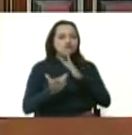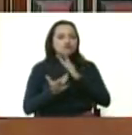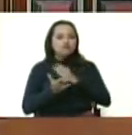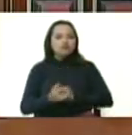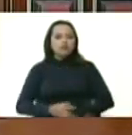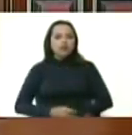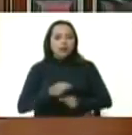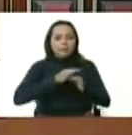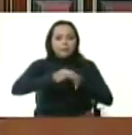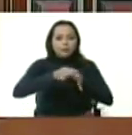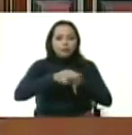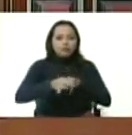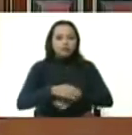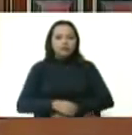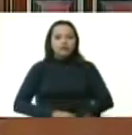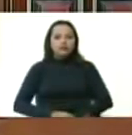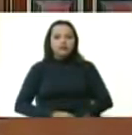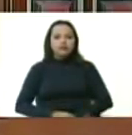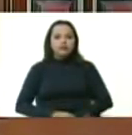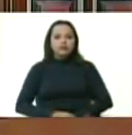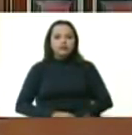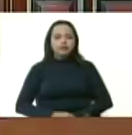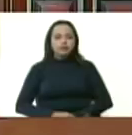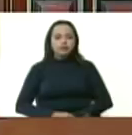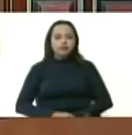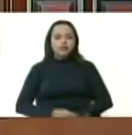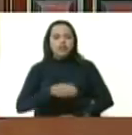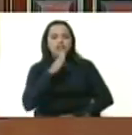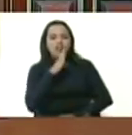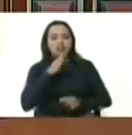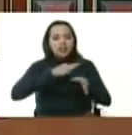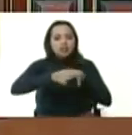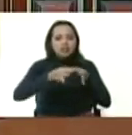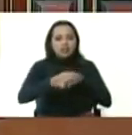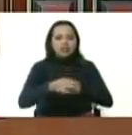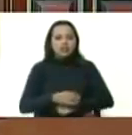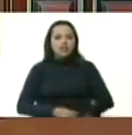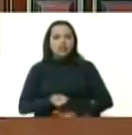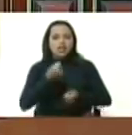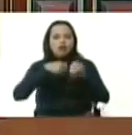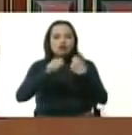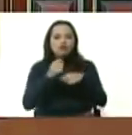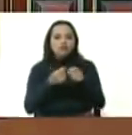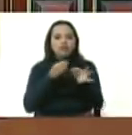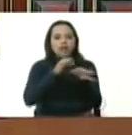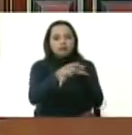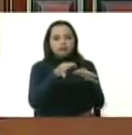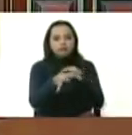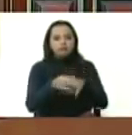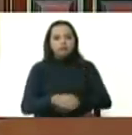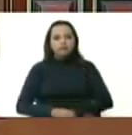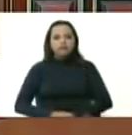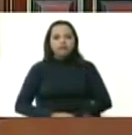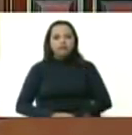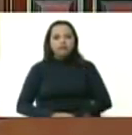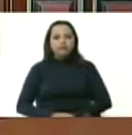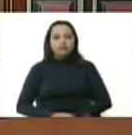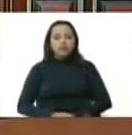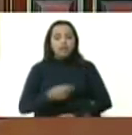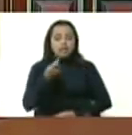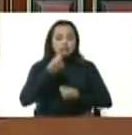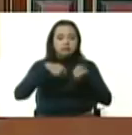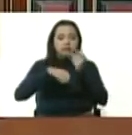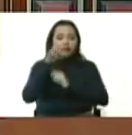criptomonedas de las criptodivisas de la criptobanca de la criptoeconomía esa es la economía del futuro y